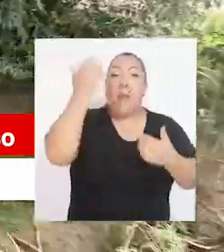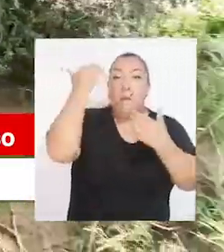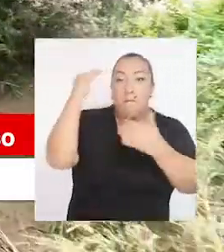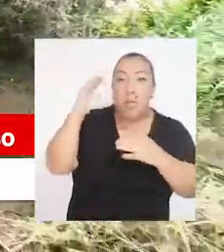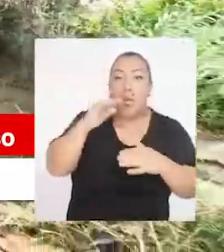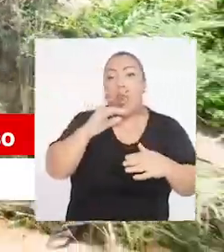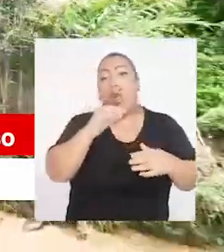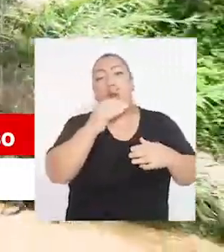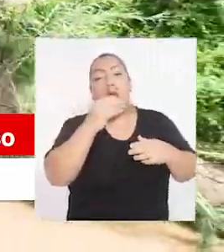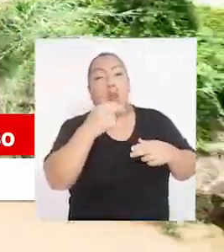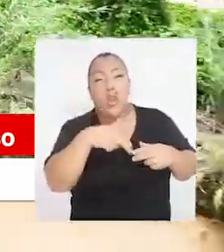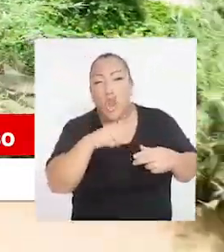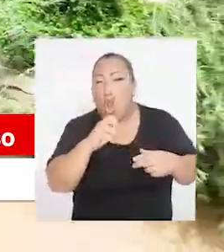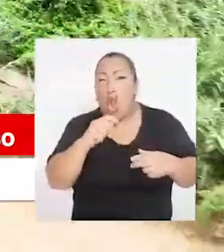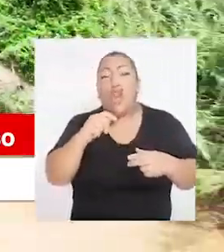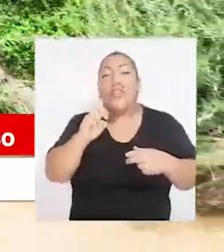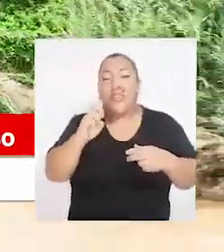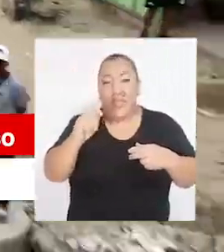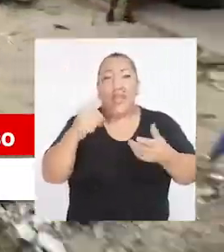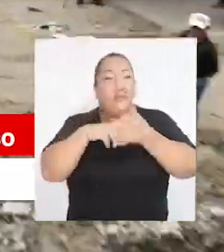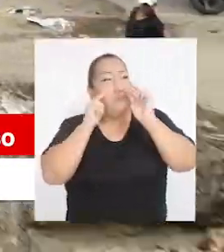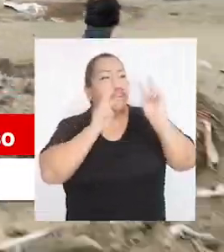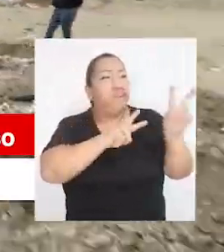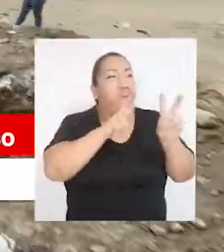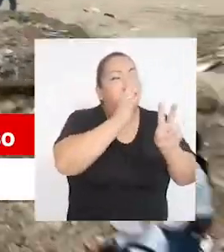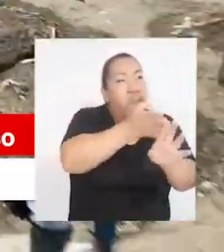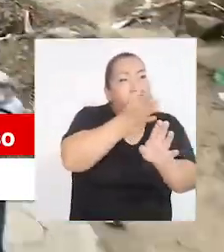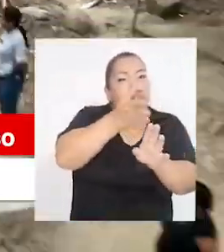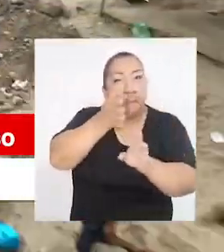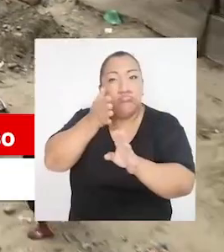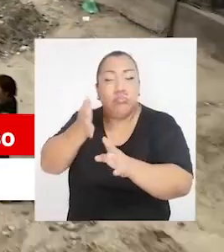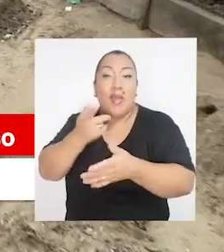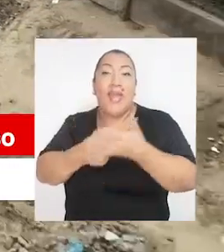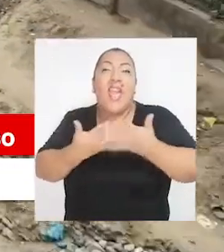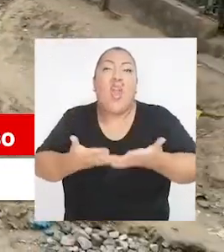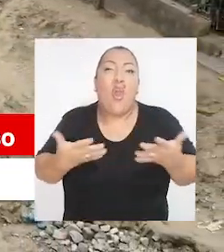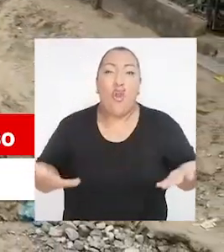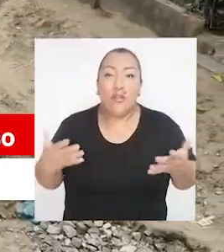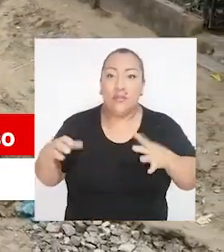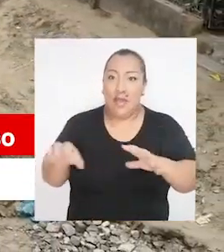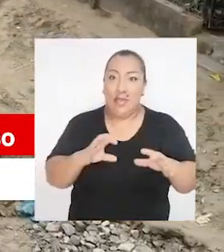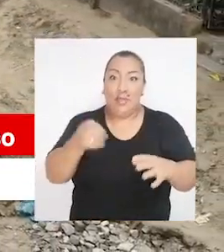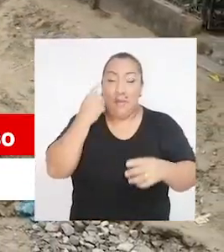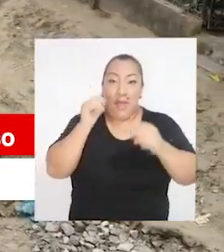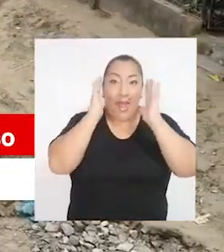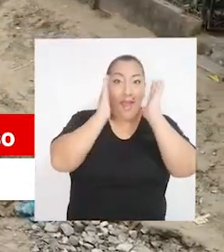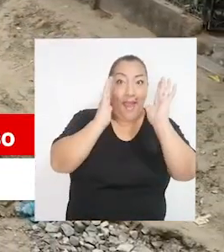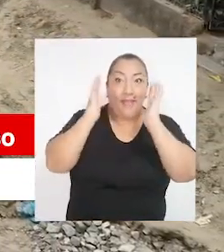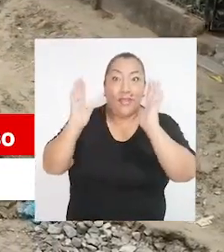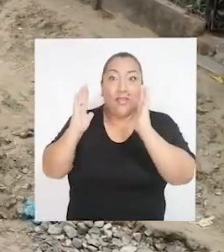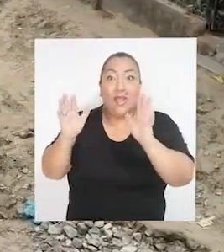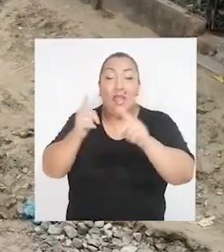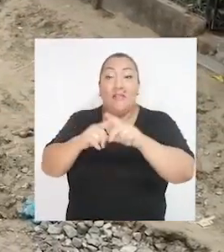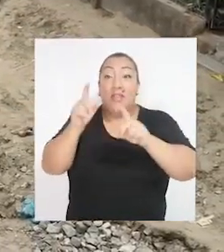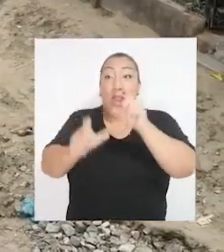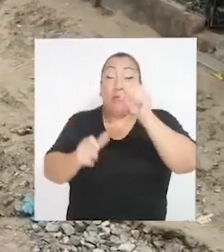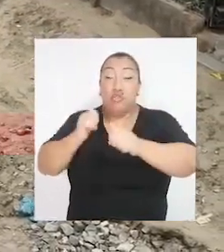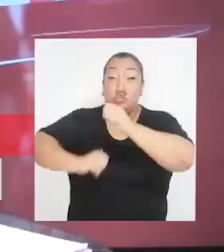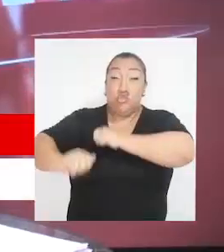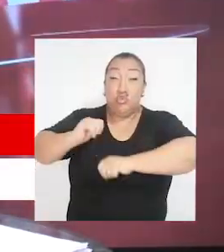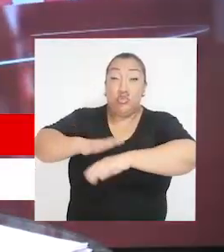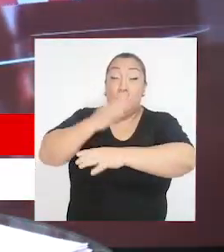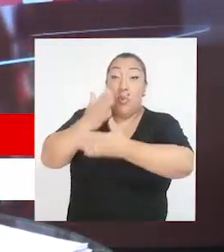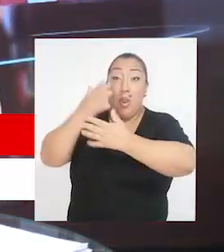país. Pero nuestra misión, nuestra función en este momento es revisar que las medidas que se estén adoptando para atender